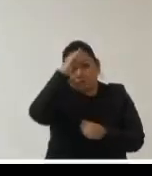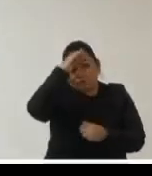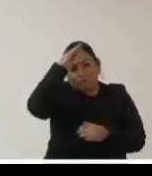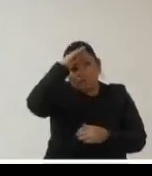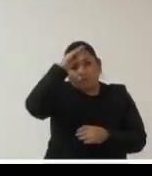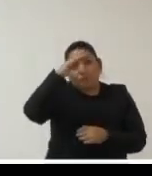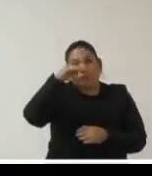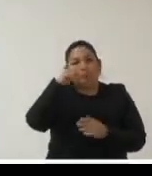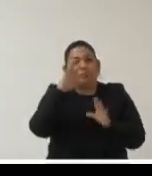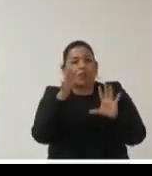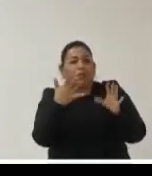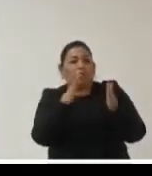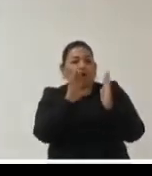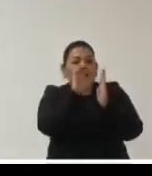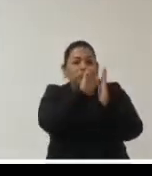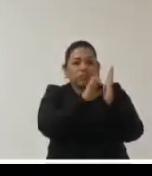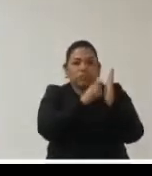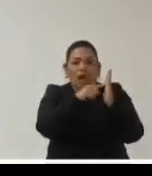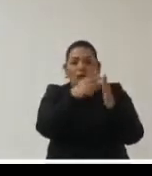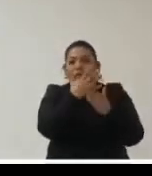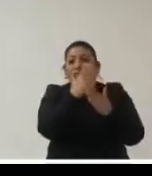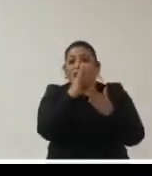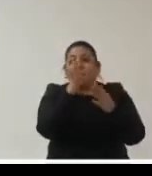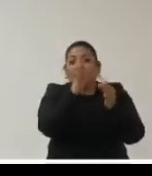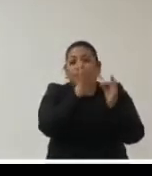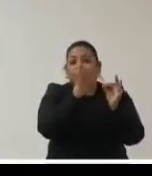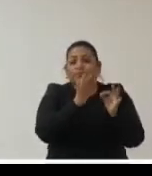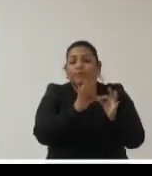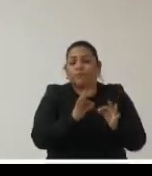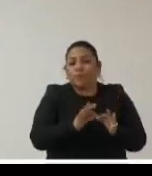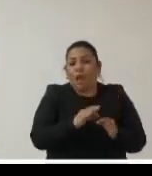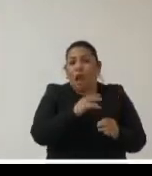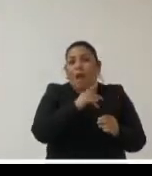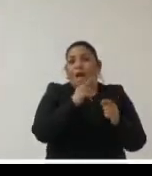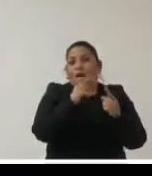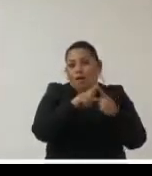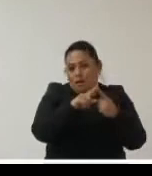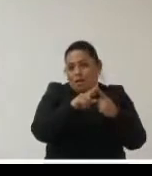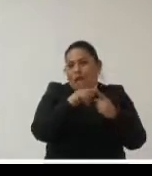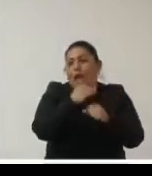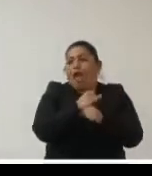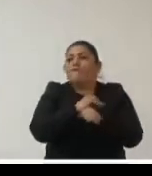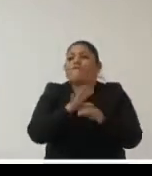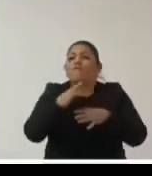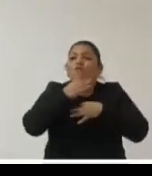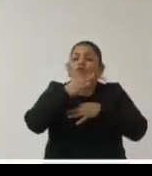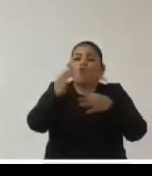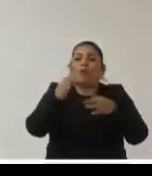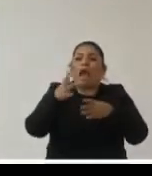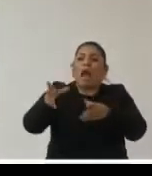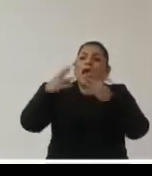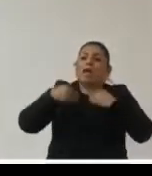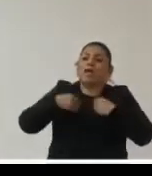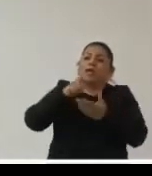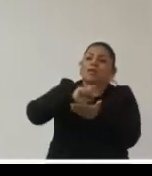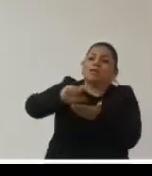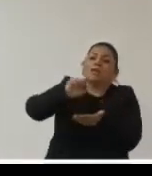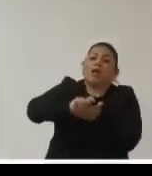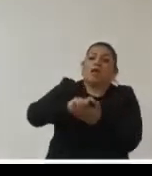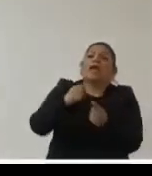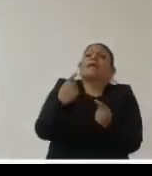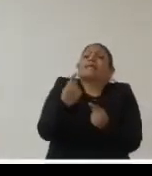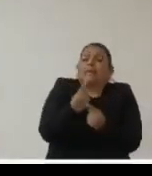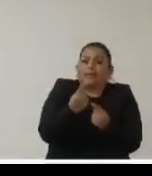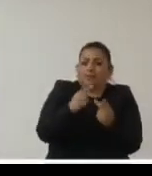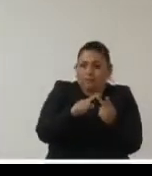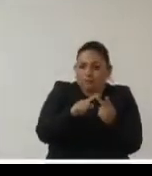tener mínimamente 10 elementos el informar sobre qué se ha adquirido tanto bienes como servicios